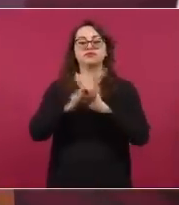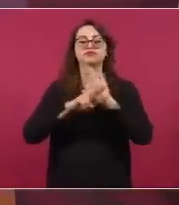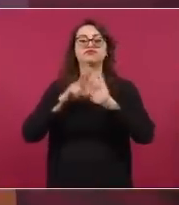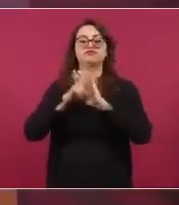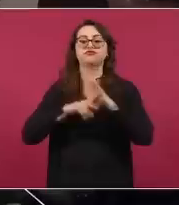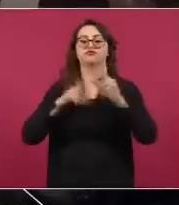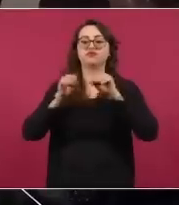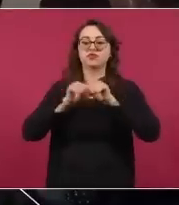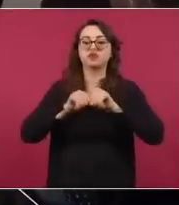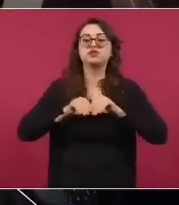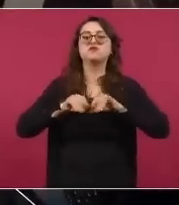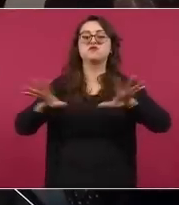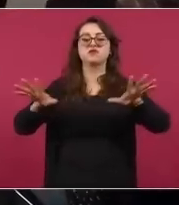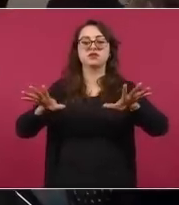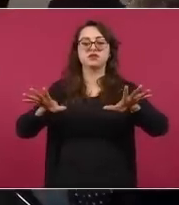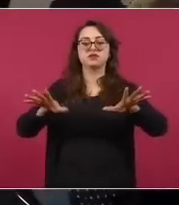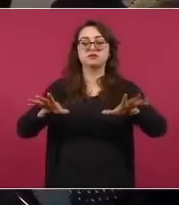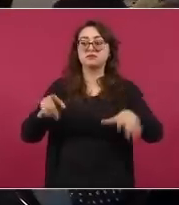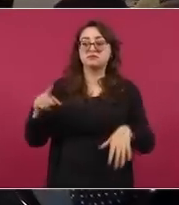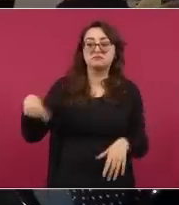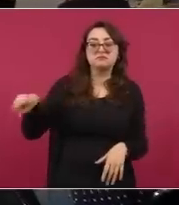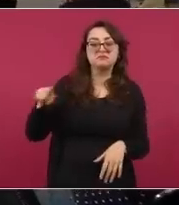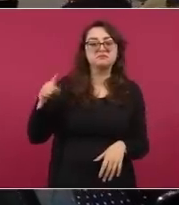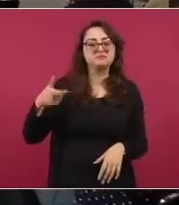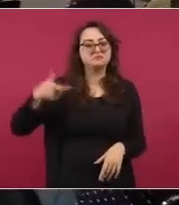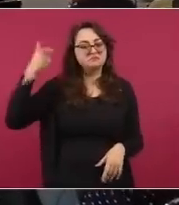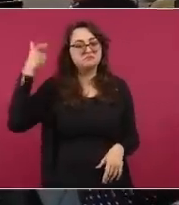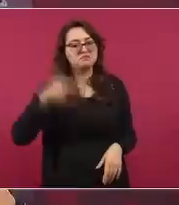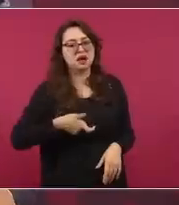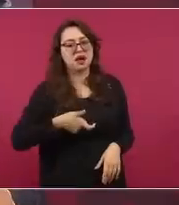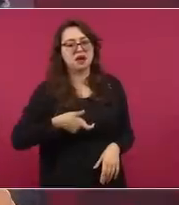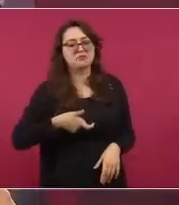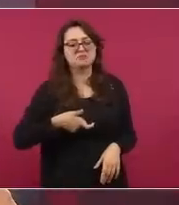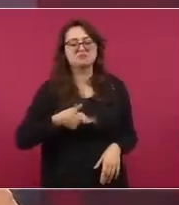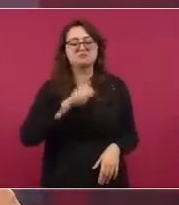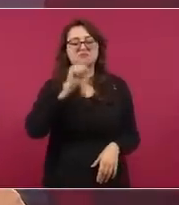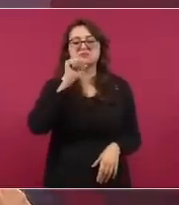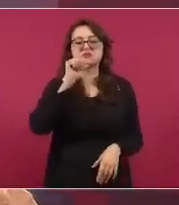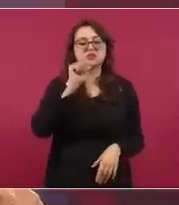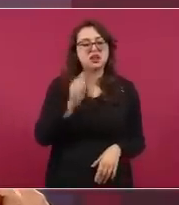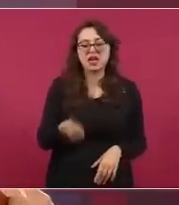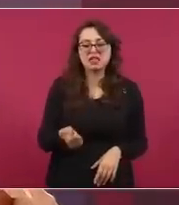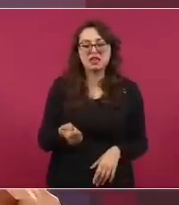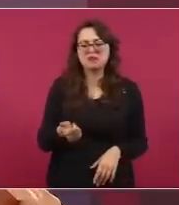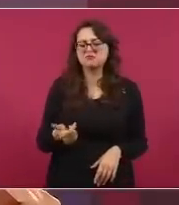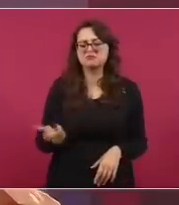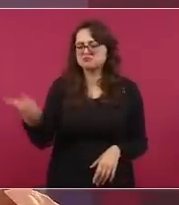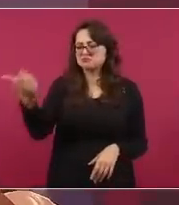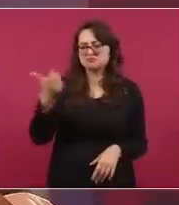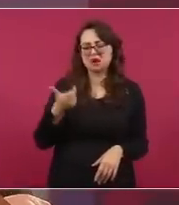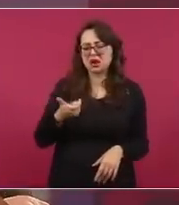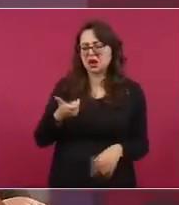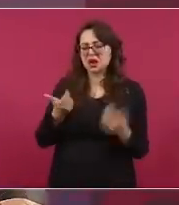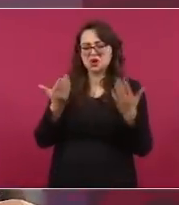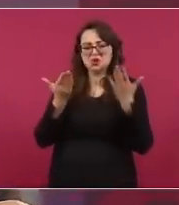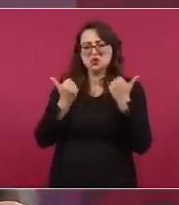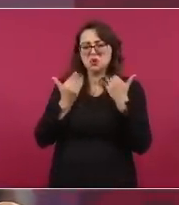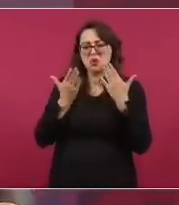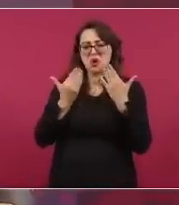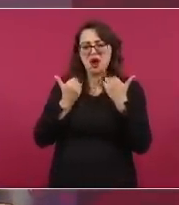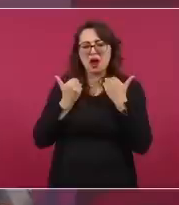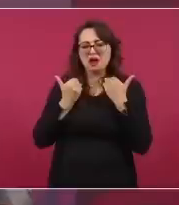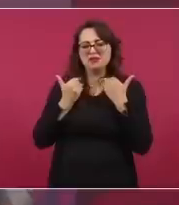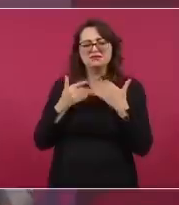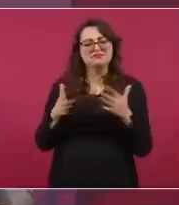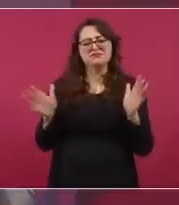Pero el golpe que te dimos, Andrés Manuel, significó que ibas arriba